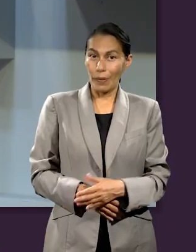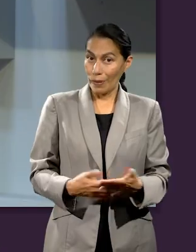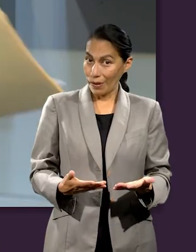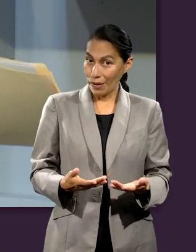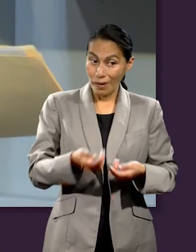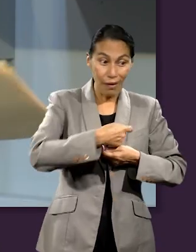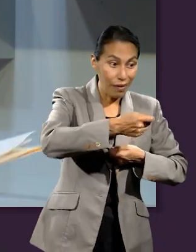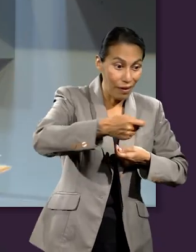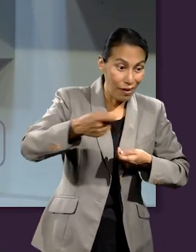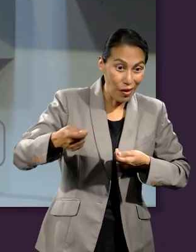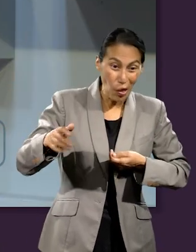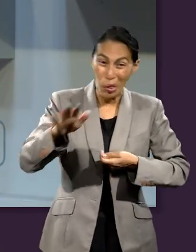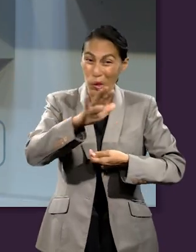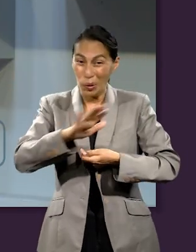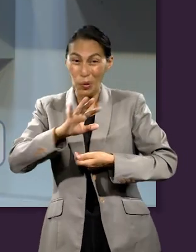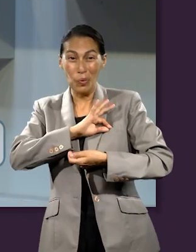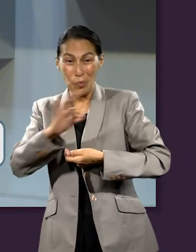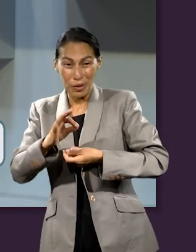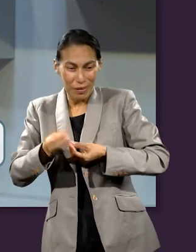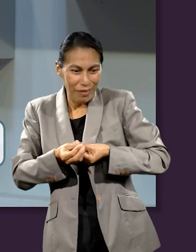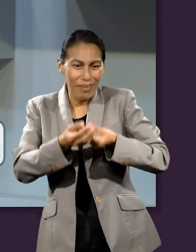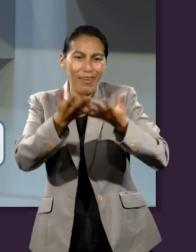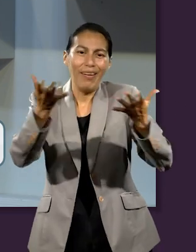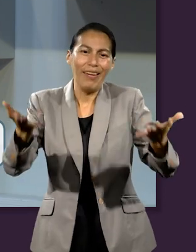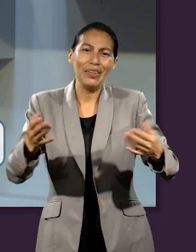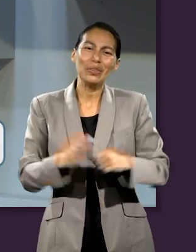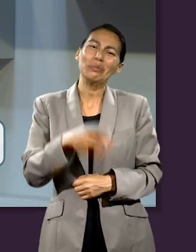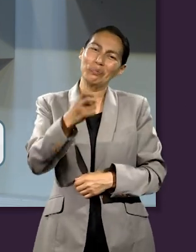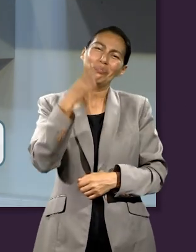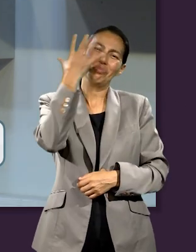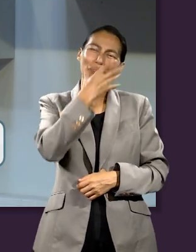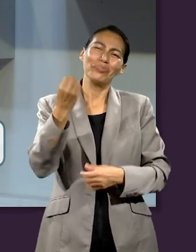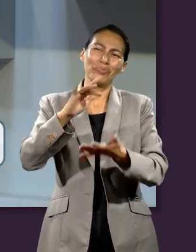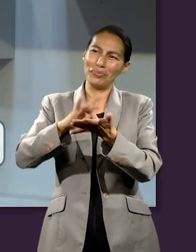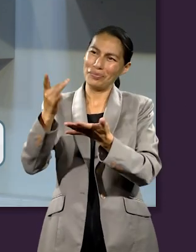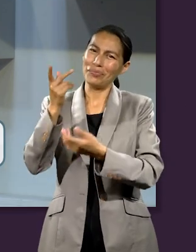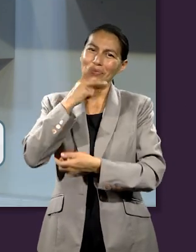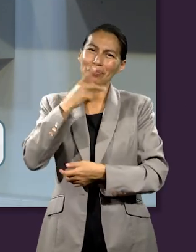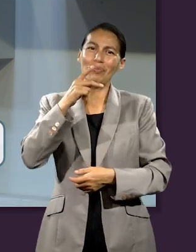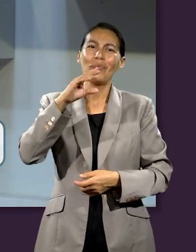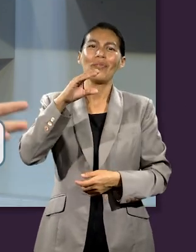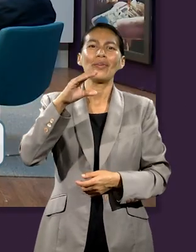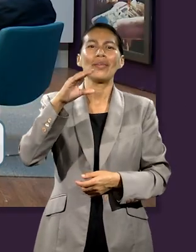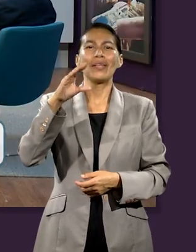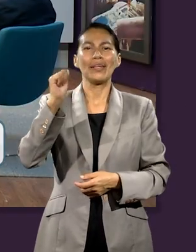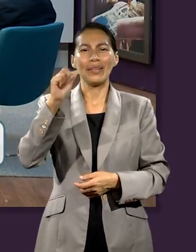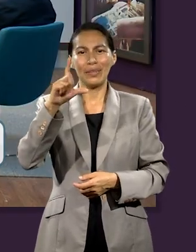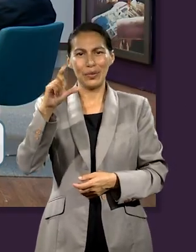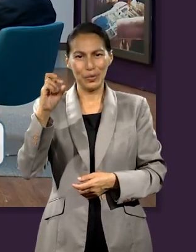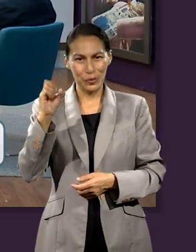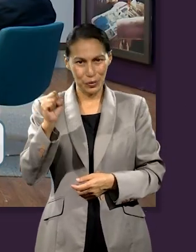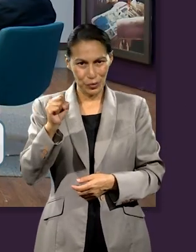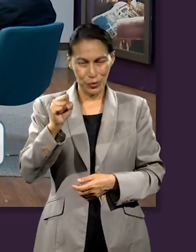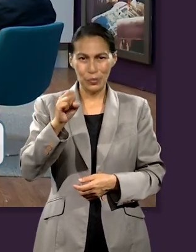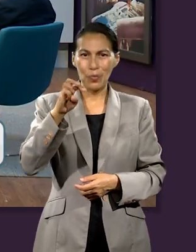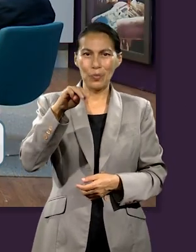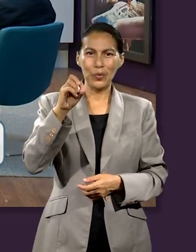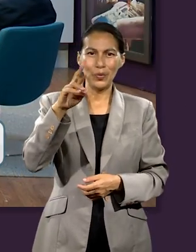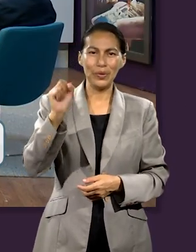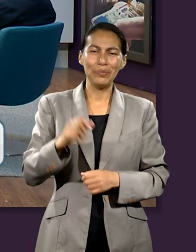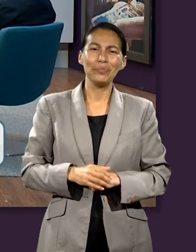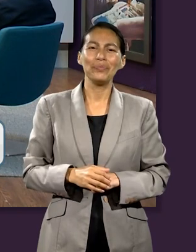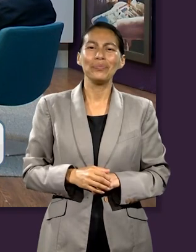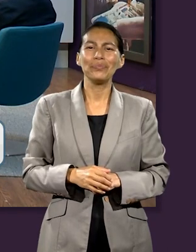Comparta todo lo que pueda. Muchas gracias al doctor Carlos Mora, nuestro experto, que nos ha ayudado con esta pregunta. Seguimos en la mesa con el tema mismo